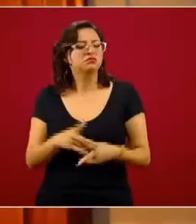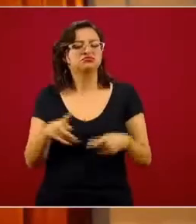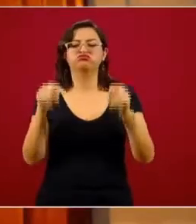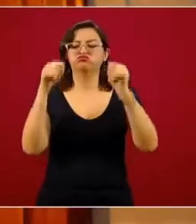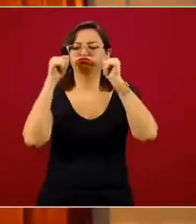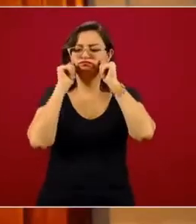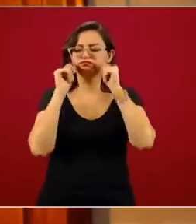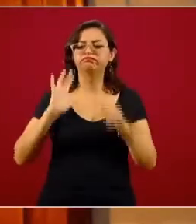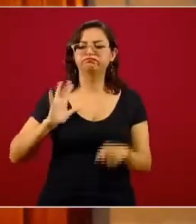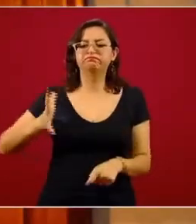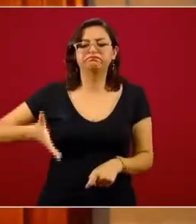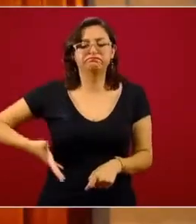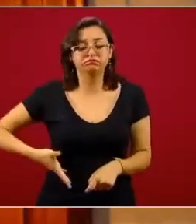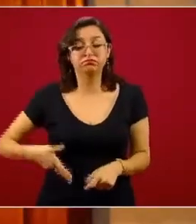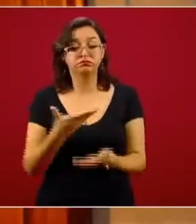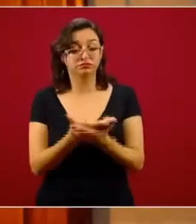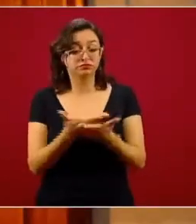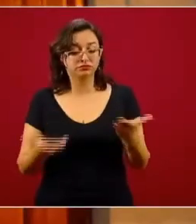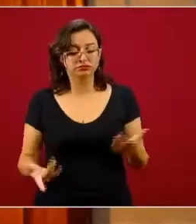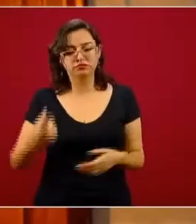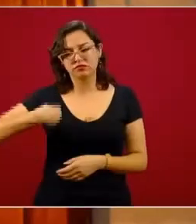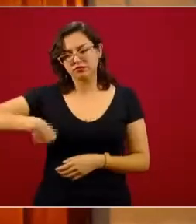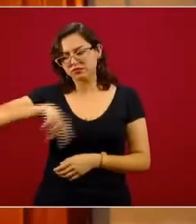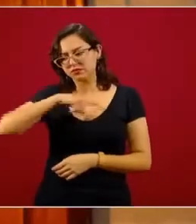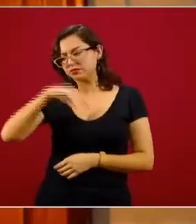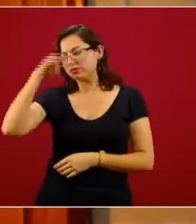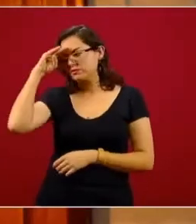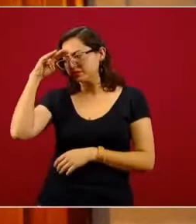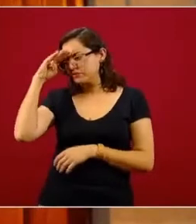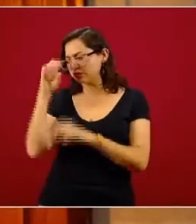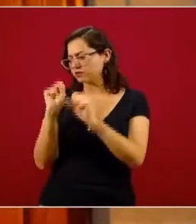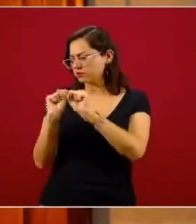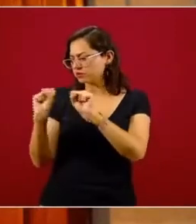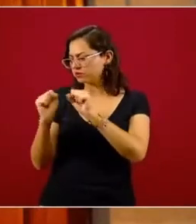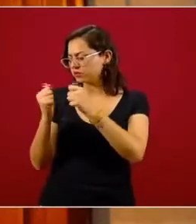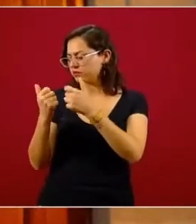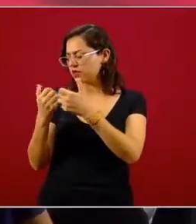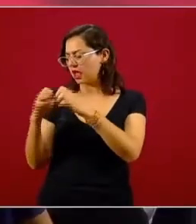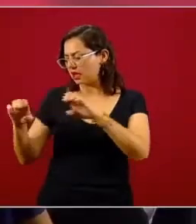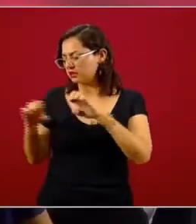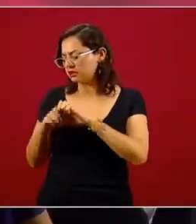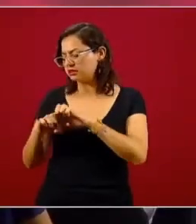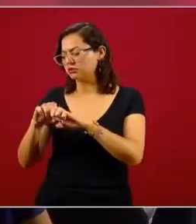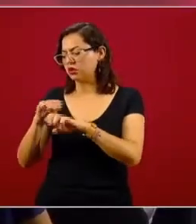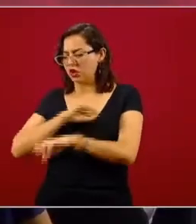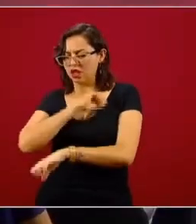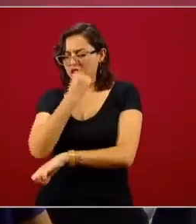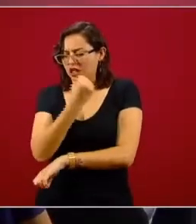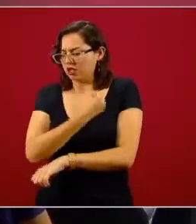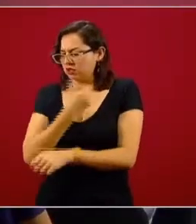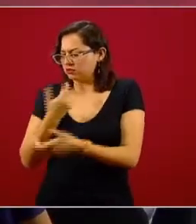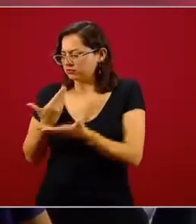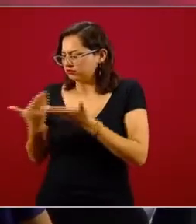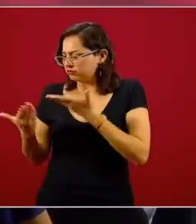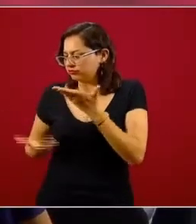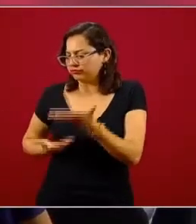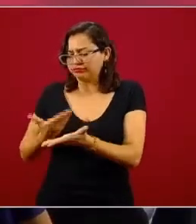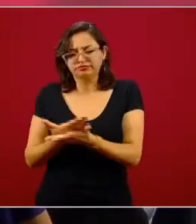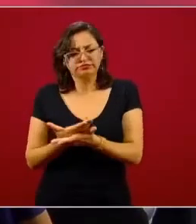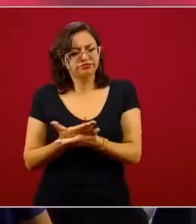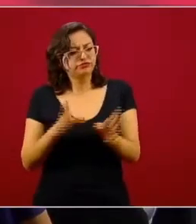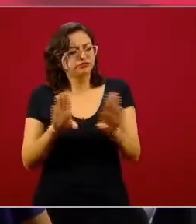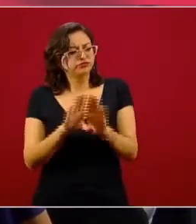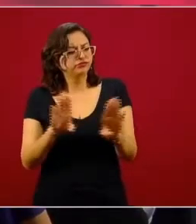pensó y se ha diseñado, junto con el resto del equipo de salud, esta condecoración, esta iniciativa. ¿Podemos pasar la